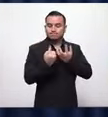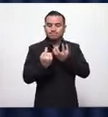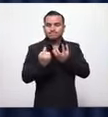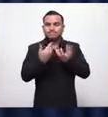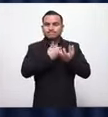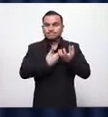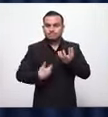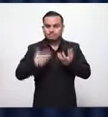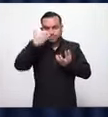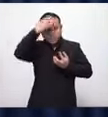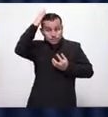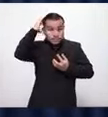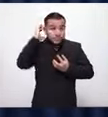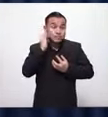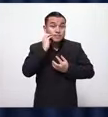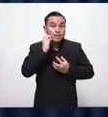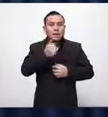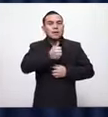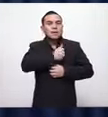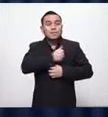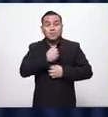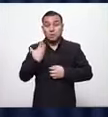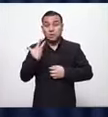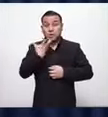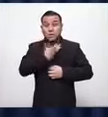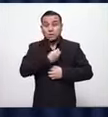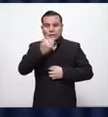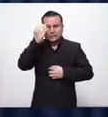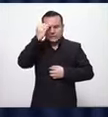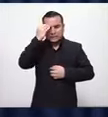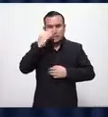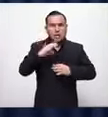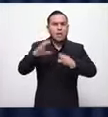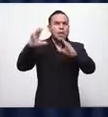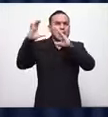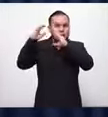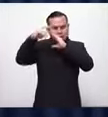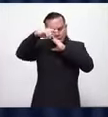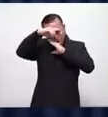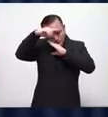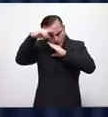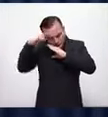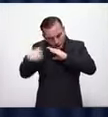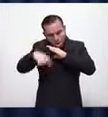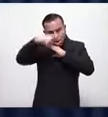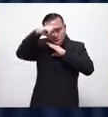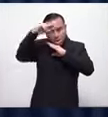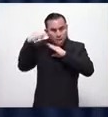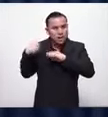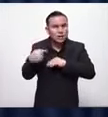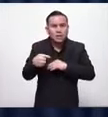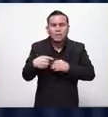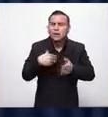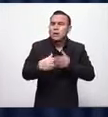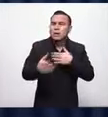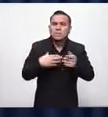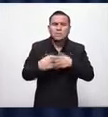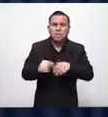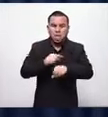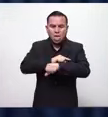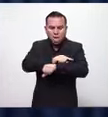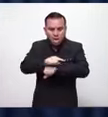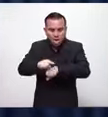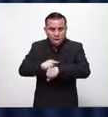sabemos la responsabilidad que tenemos y créanos que la hemos asumido trabajando incansablemente